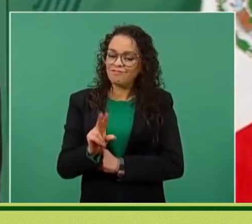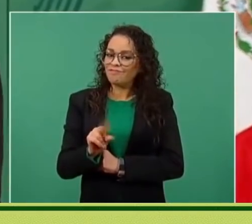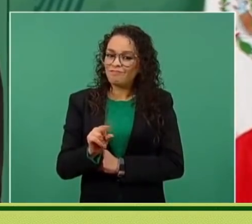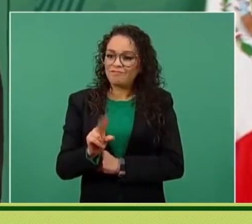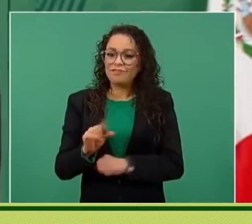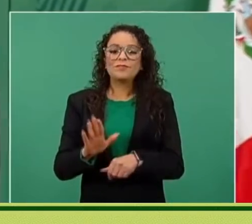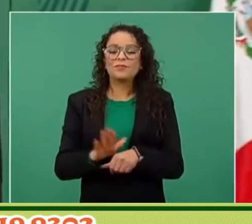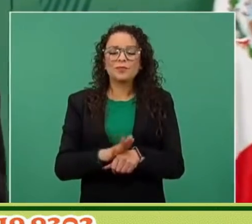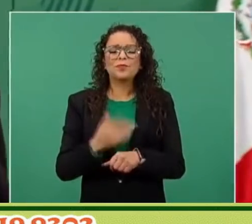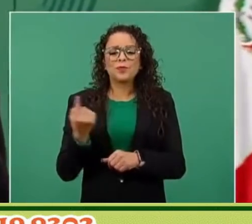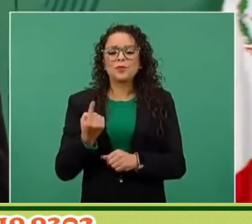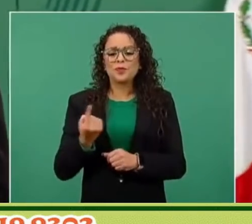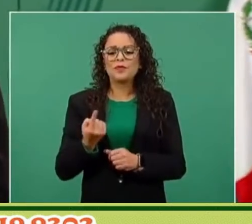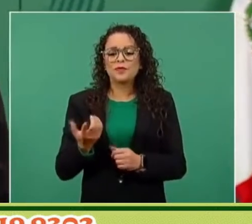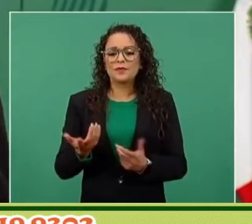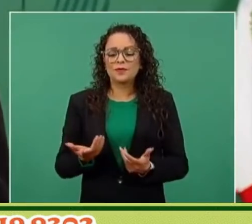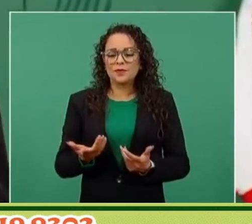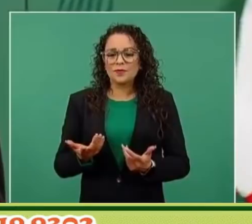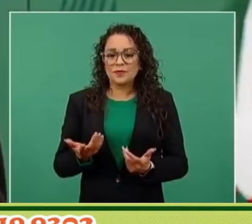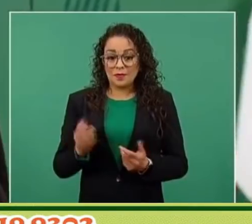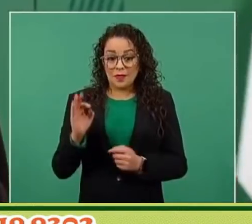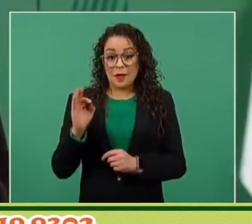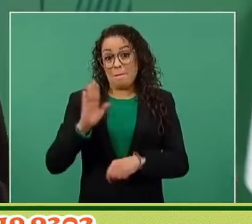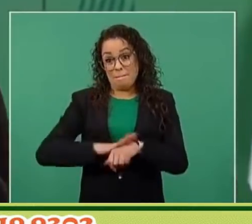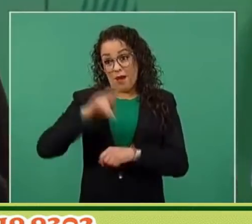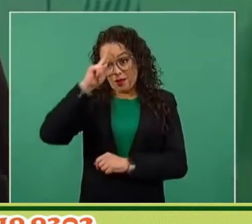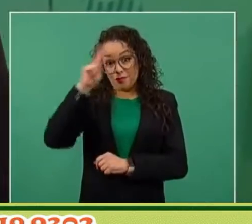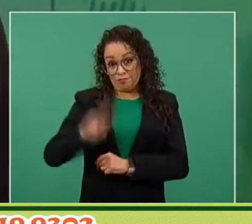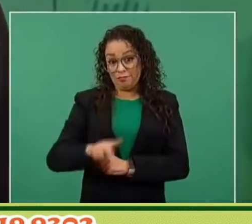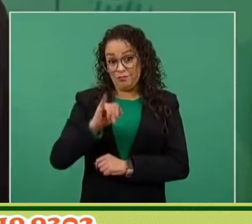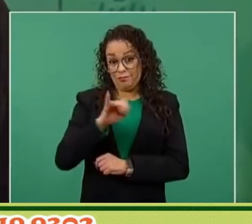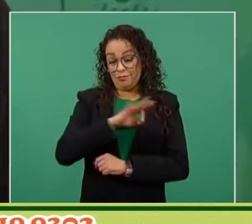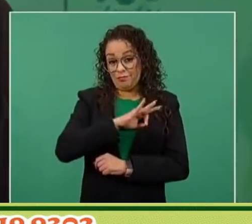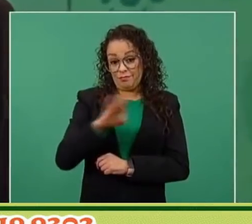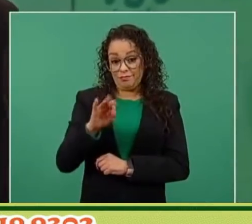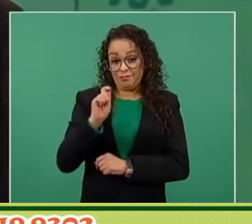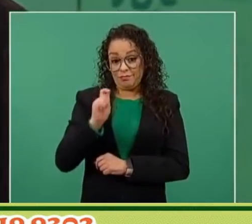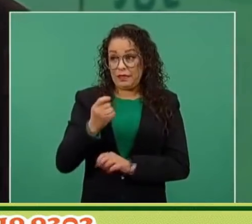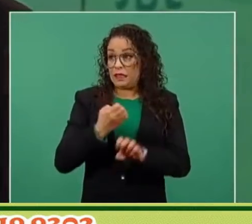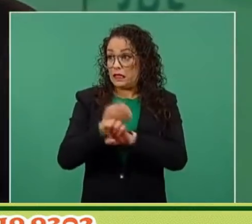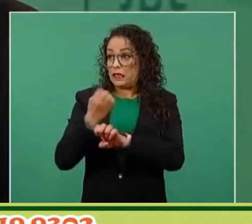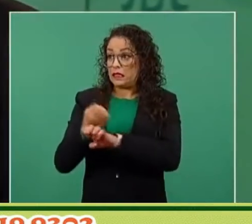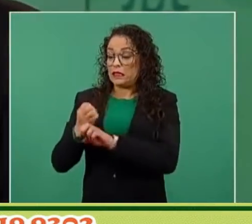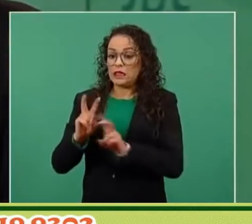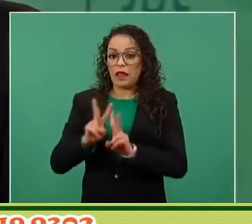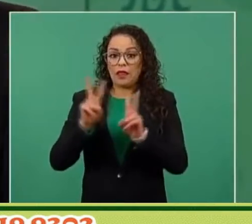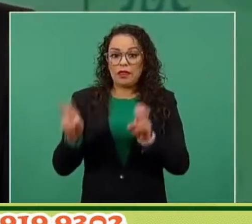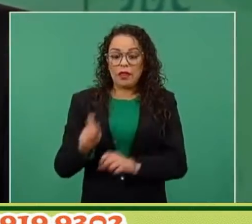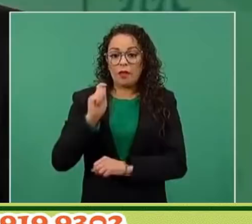estaría peor la situación financiera en los estados. Entonces,